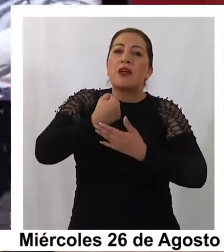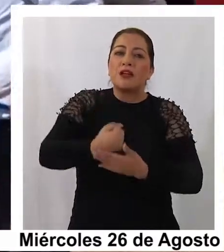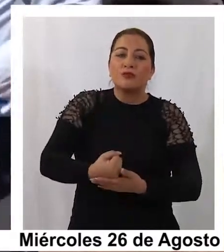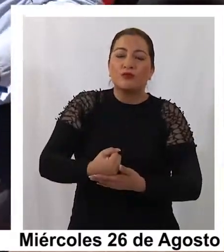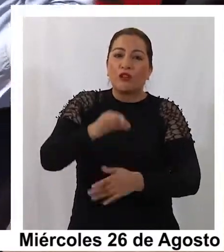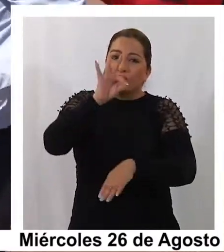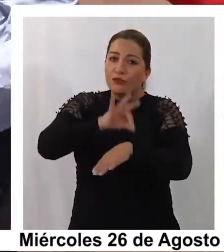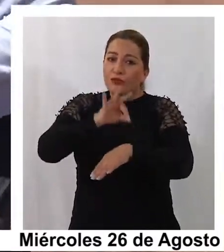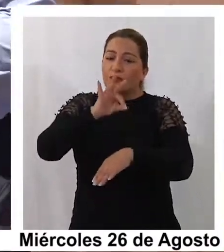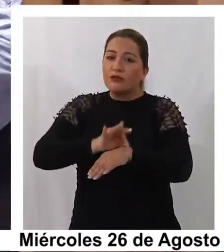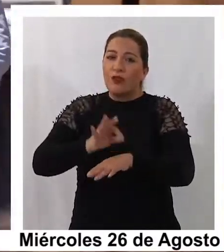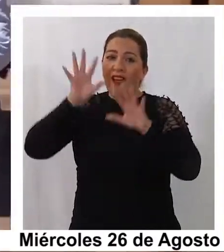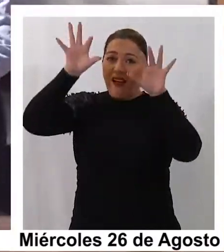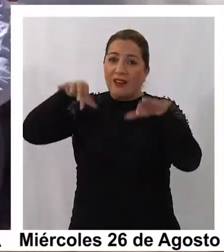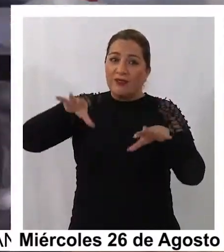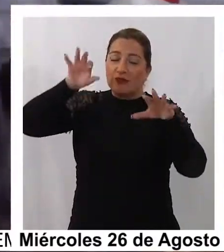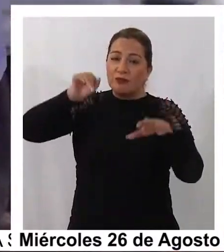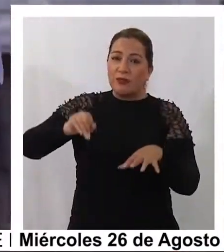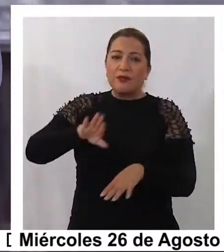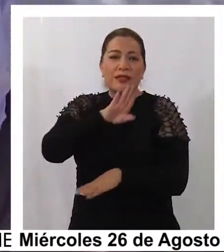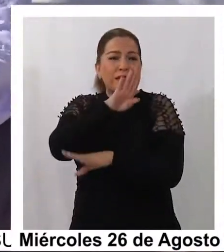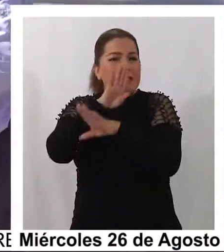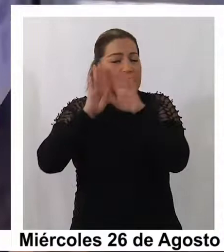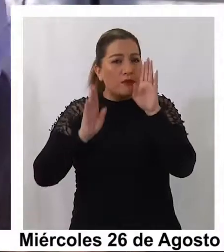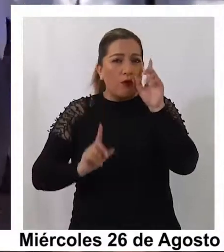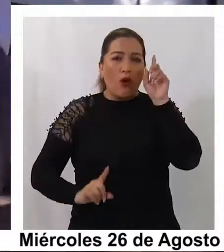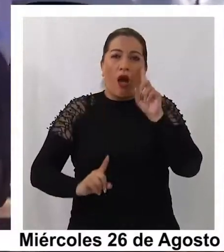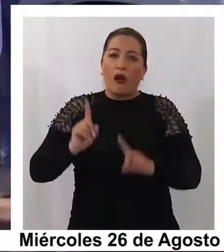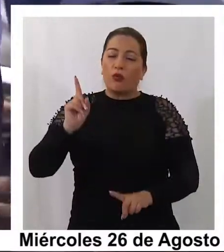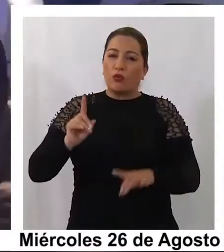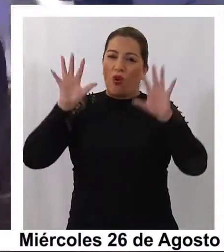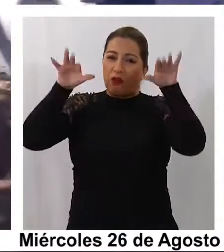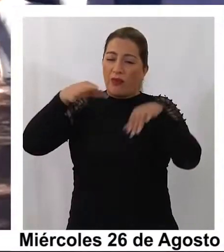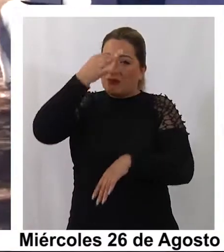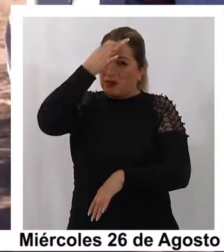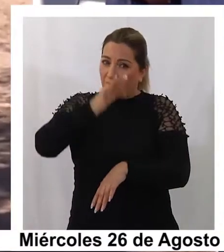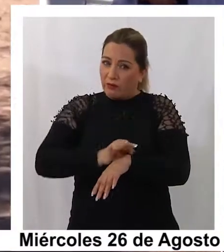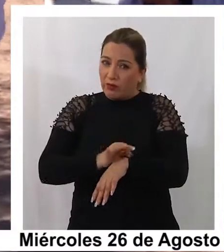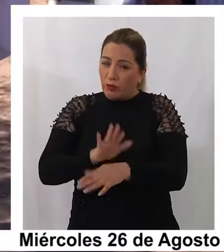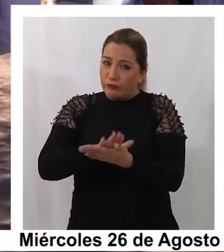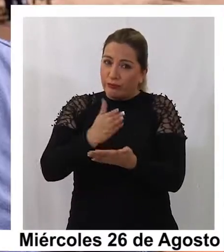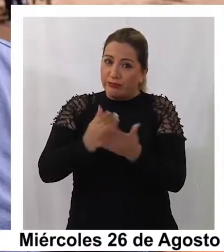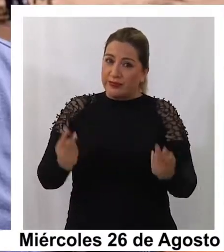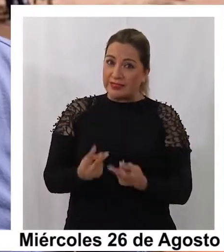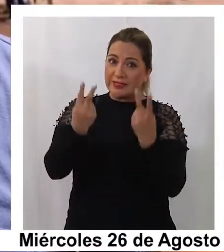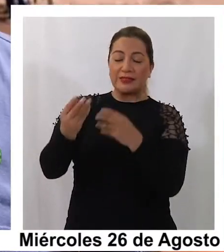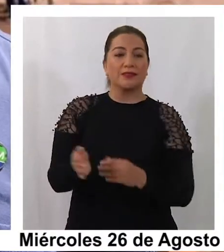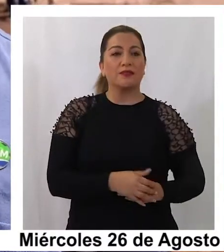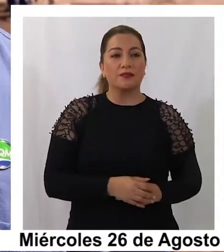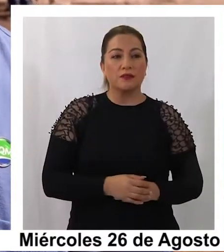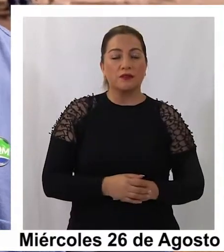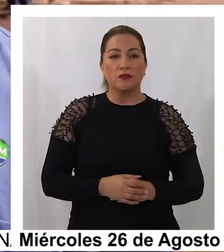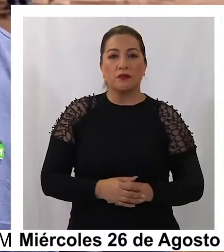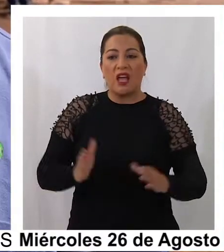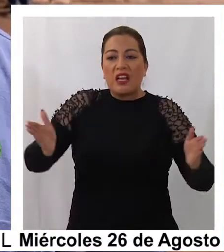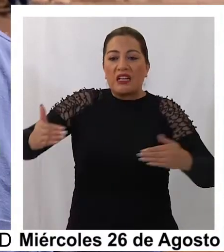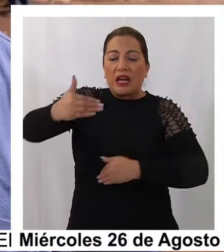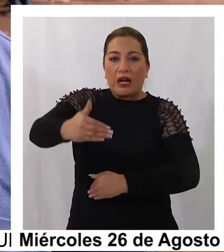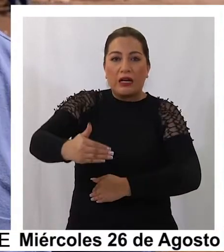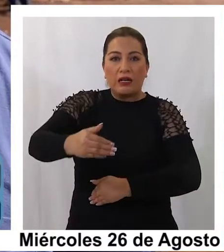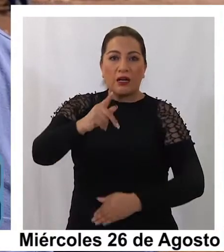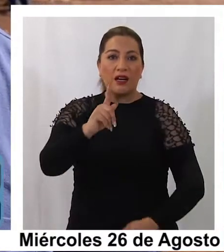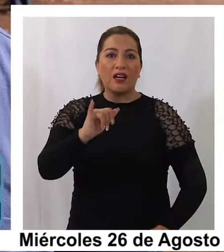insumos necesarios para corregir y sanear enfermedades de sus animales. El kit ganadero lo hicimos